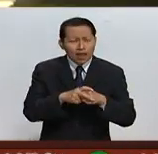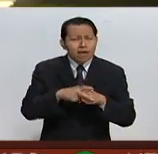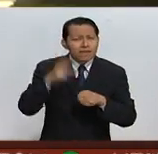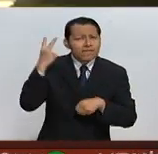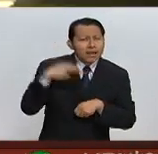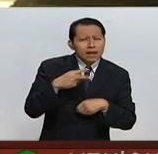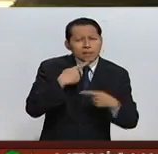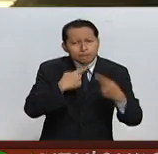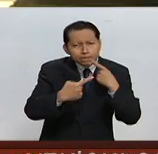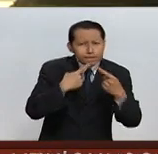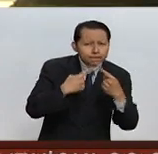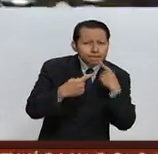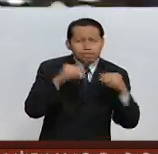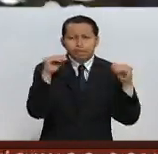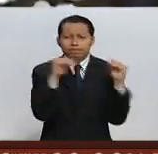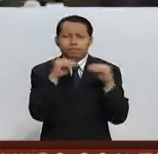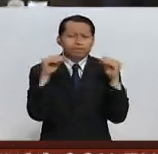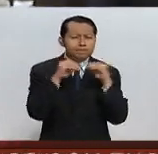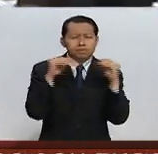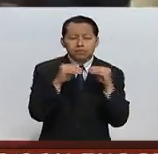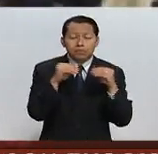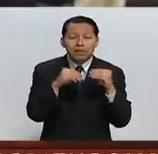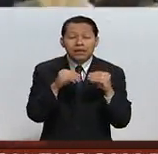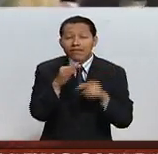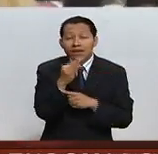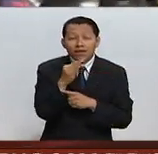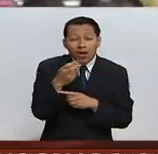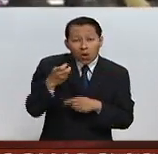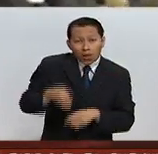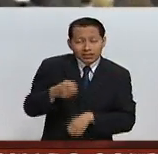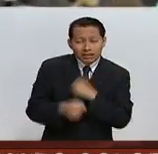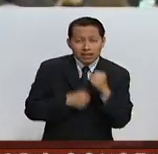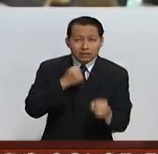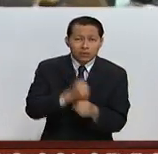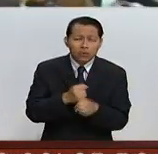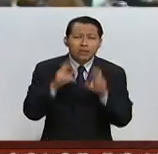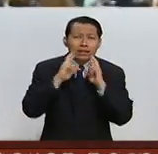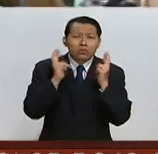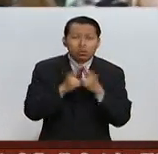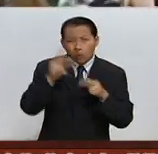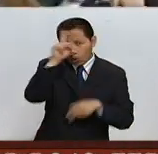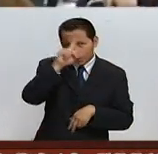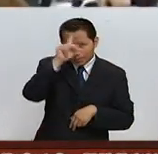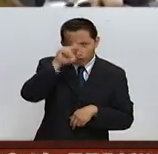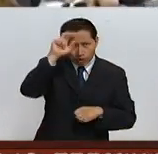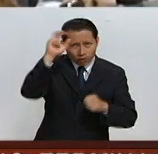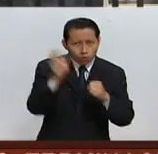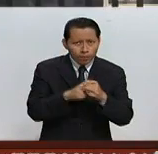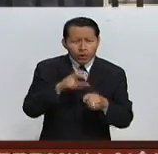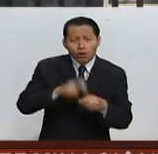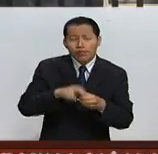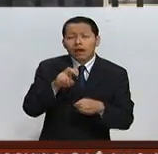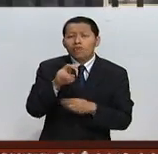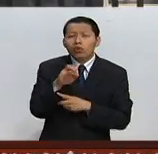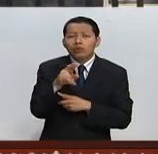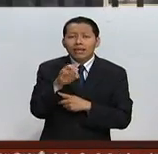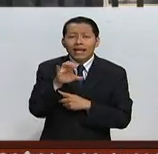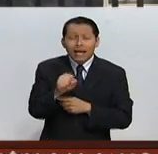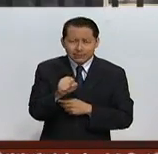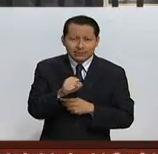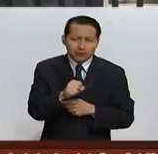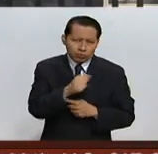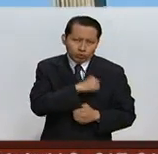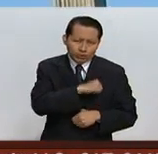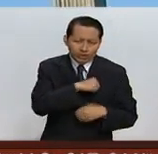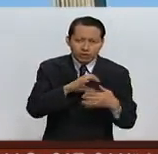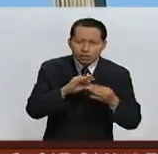del Reino Unido. Finalmente, en febrero de este año, luego de la reunión del Consejo Europeo en Bruselas, Cameron anunció que